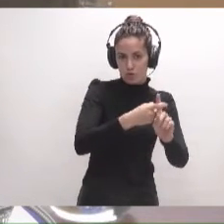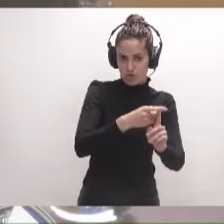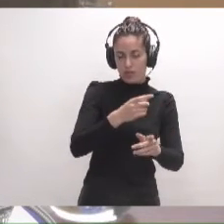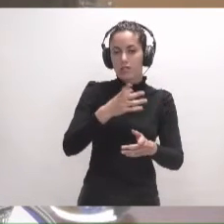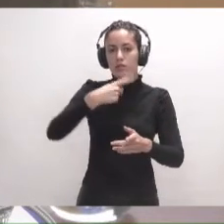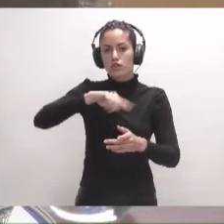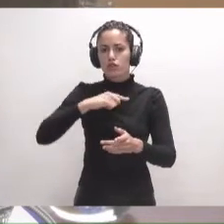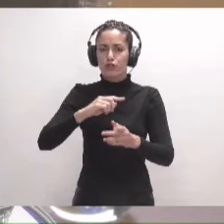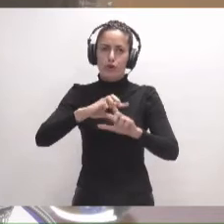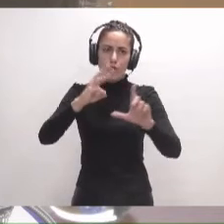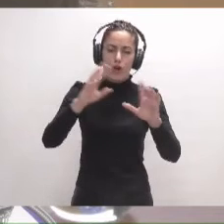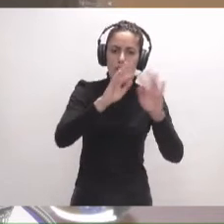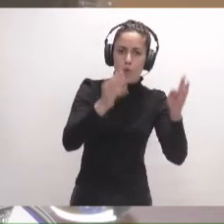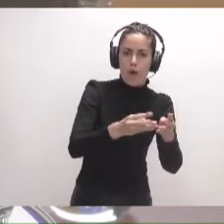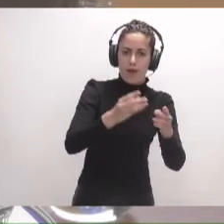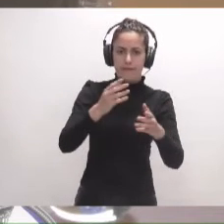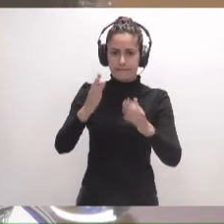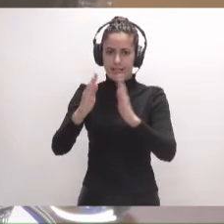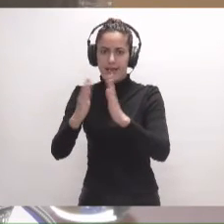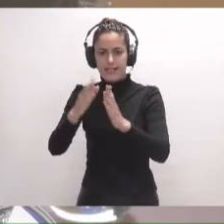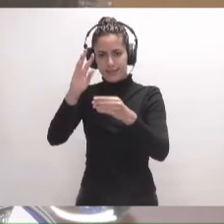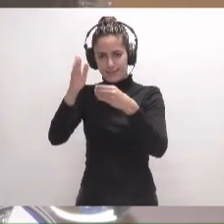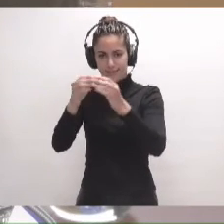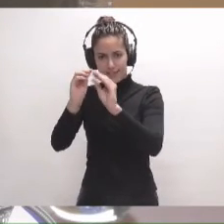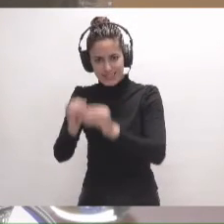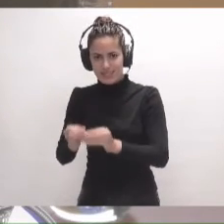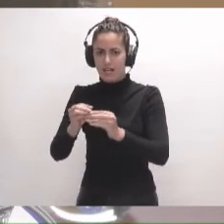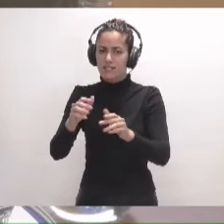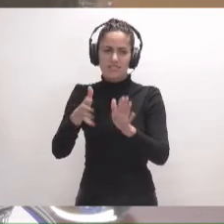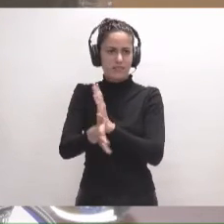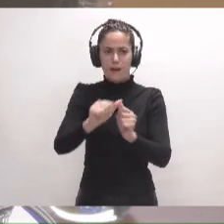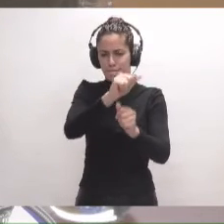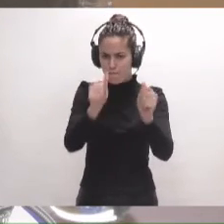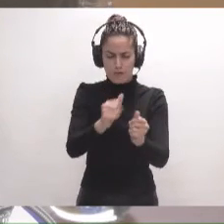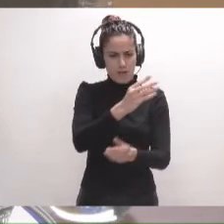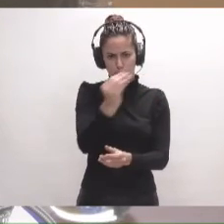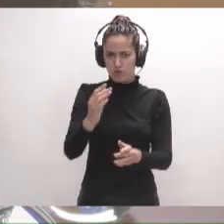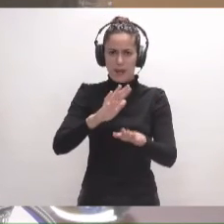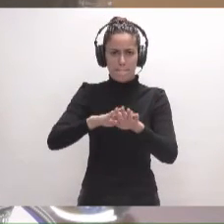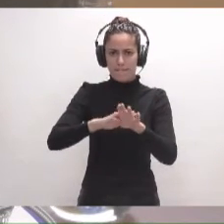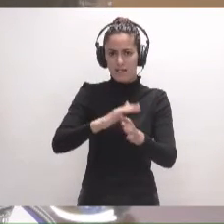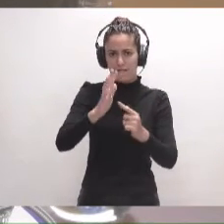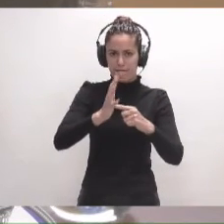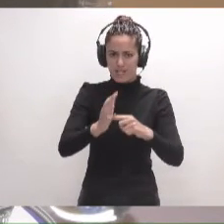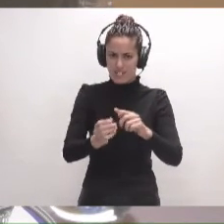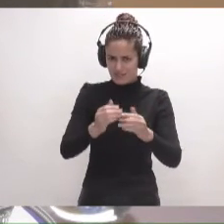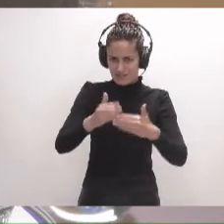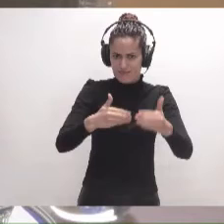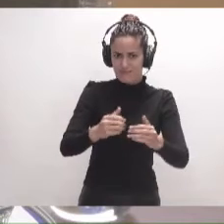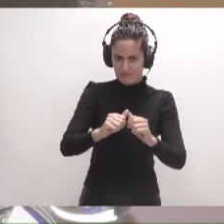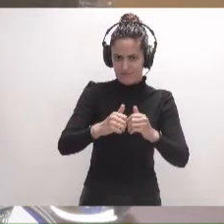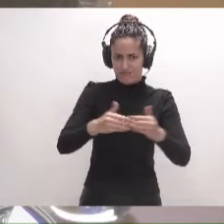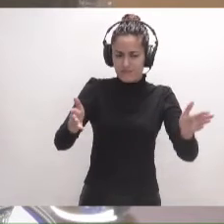el portal online a la Casa de la Artesana, a diferentes maneras de poder sacar adelante ferias. Tenemos